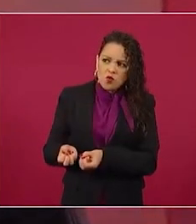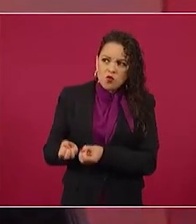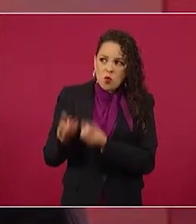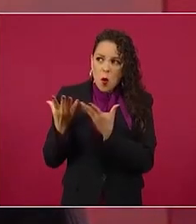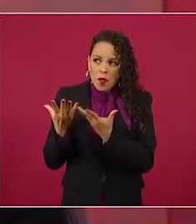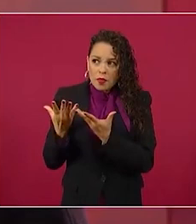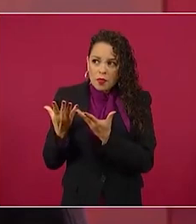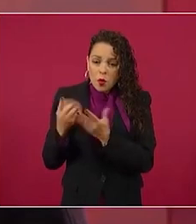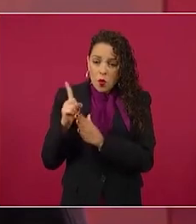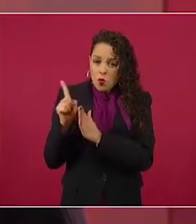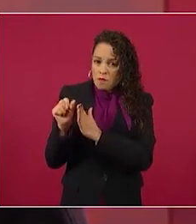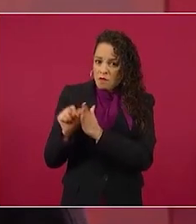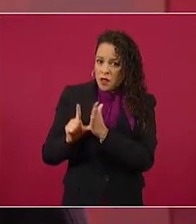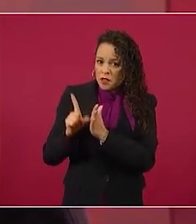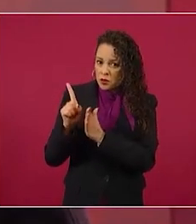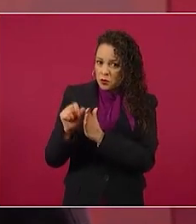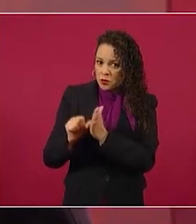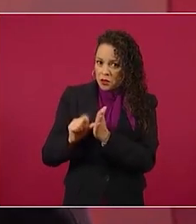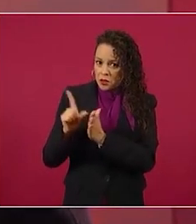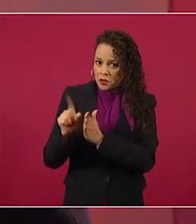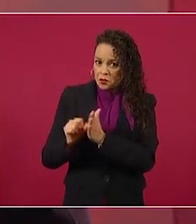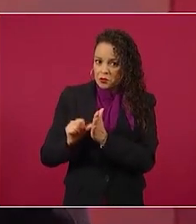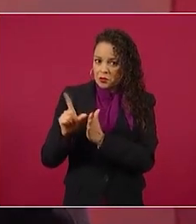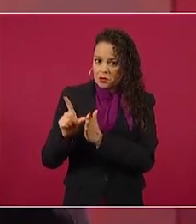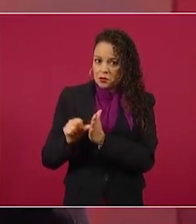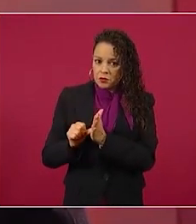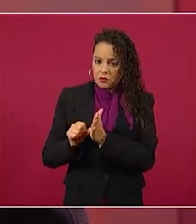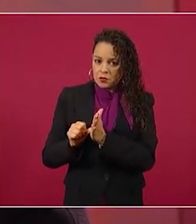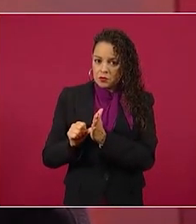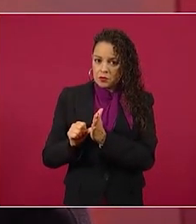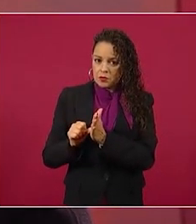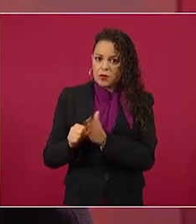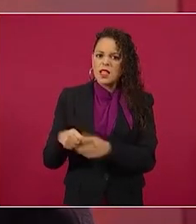al mes y quién le paga